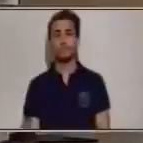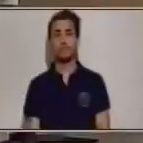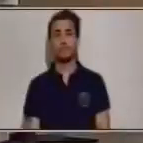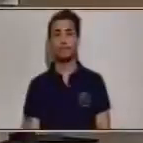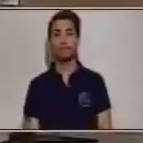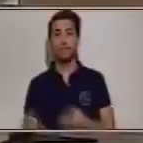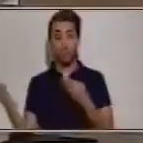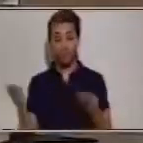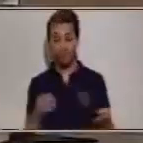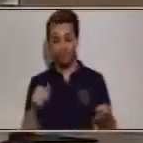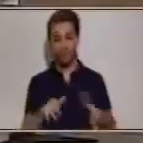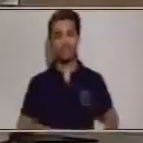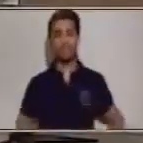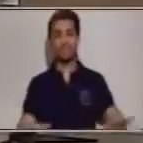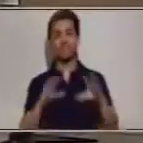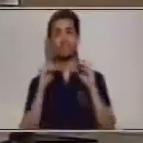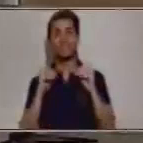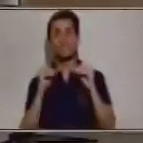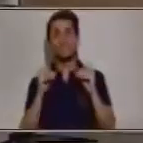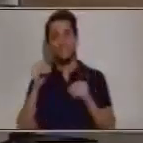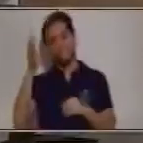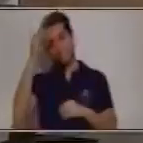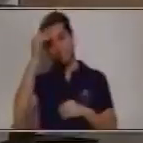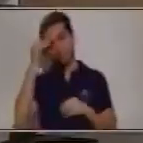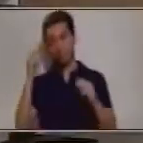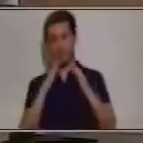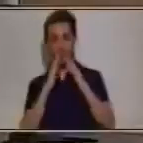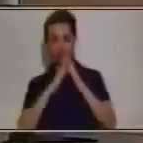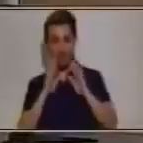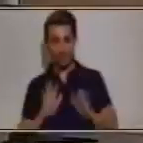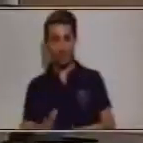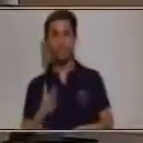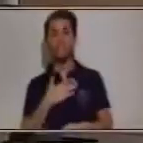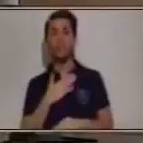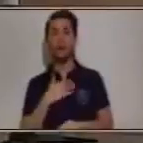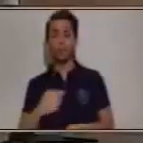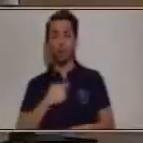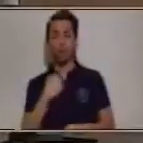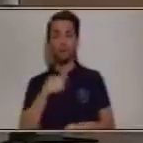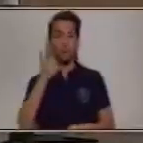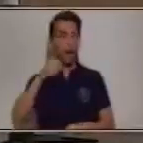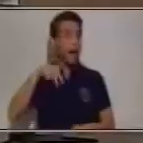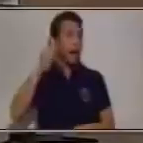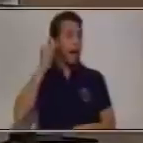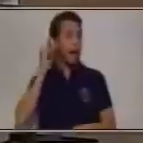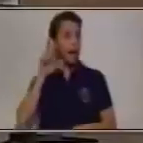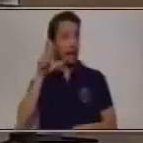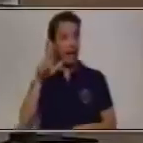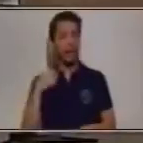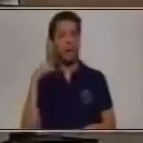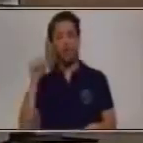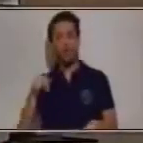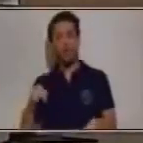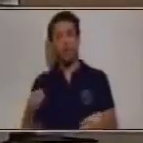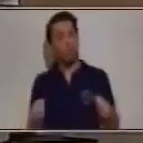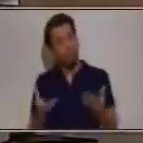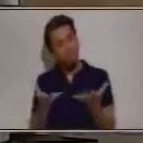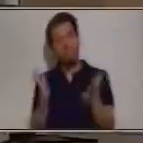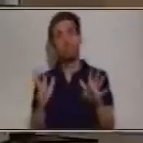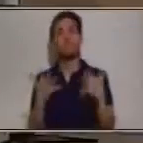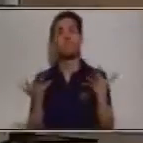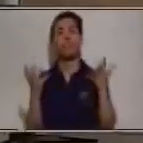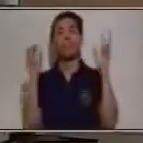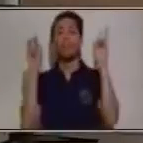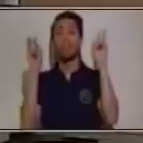Bienvenido a este espacio educativo Aprendo en Casa. Soy Ángel García y en esta oportunidad desarrollaremos